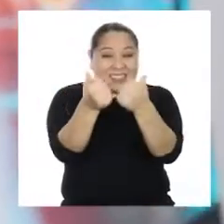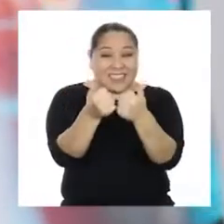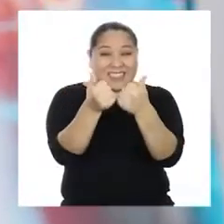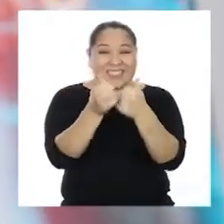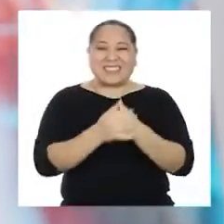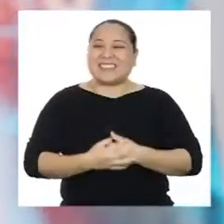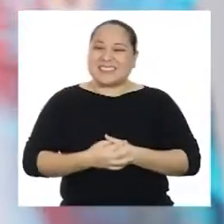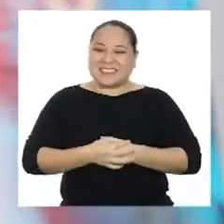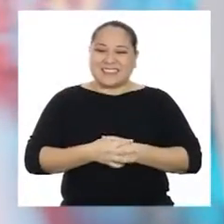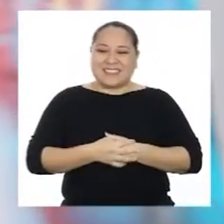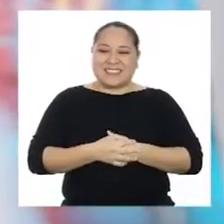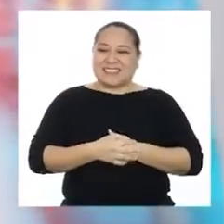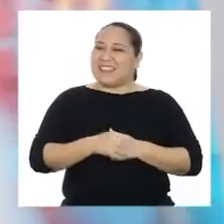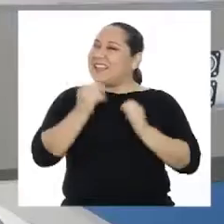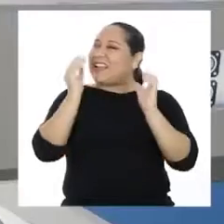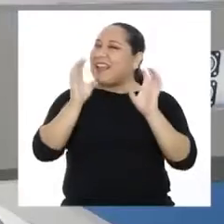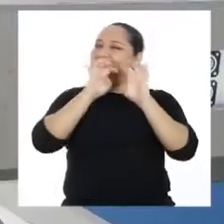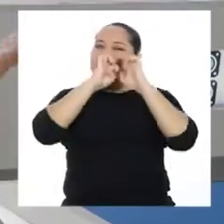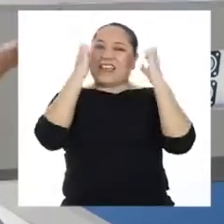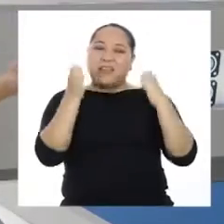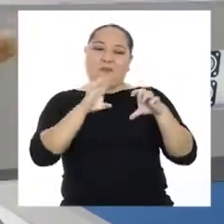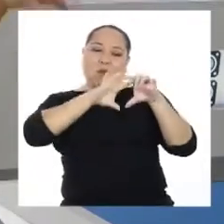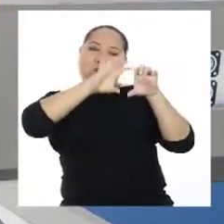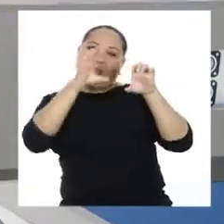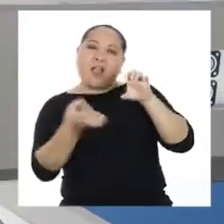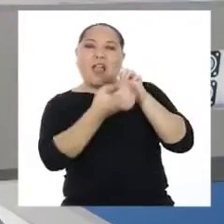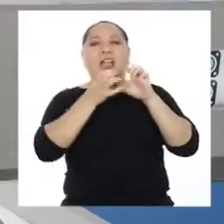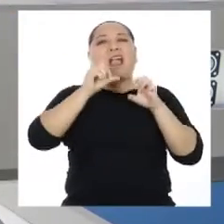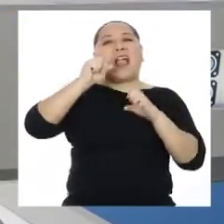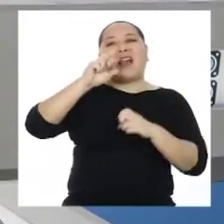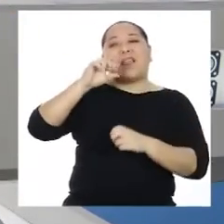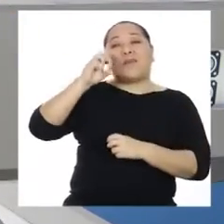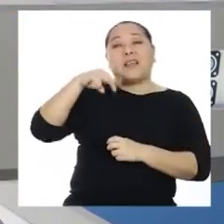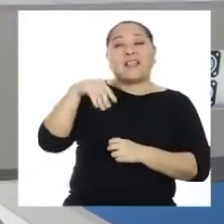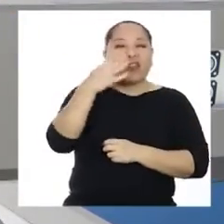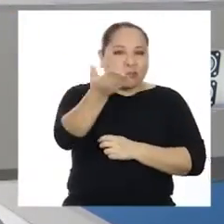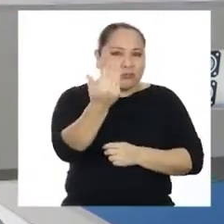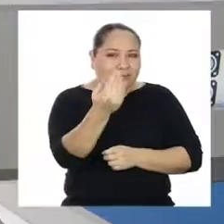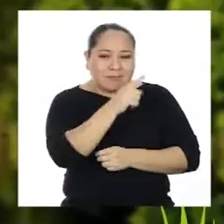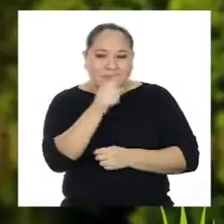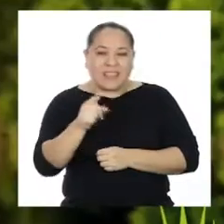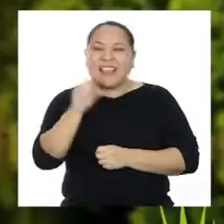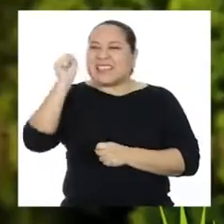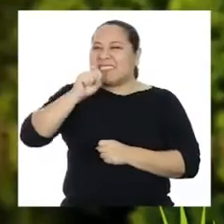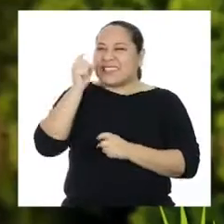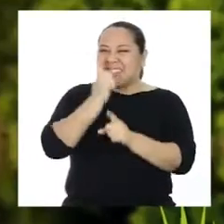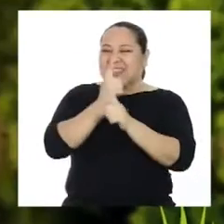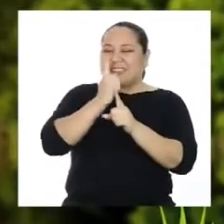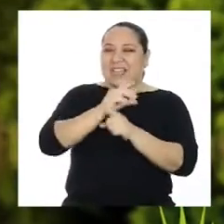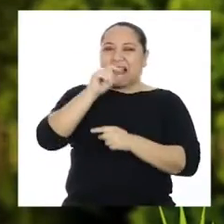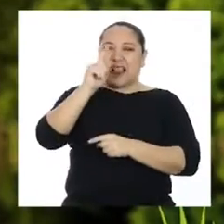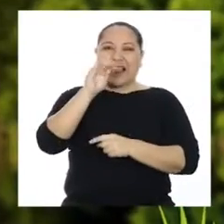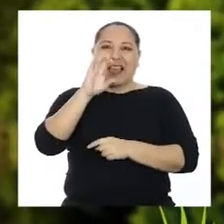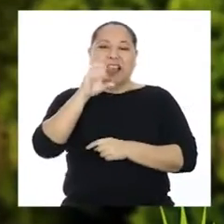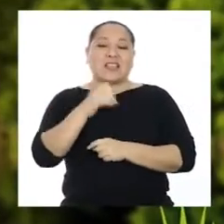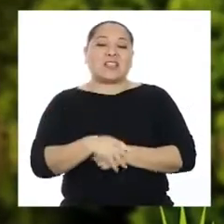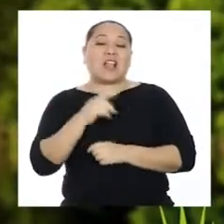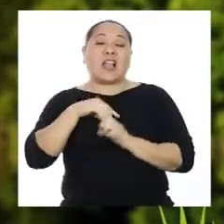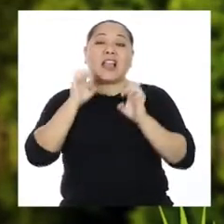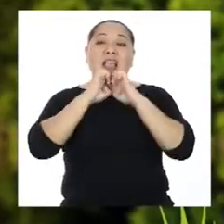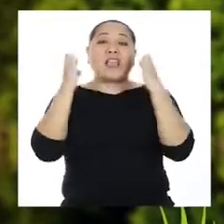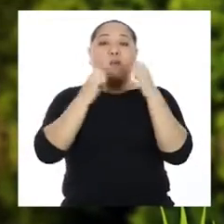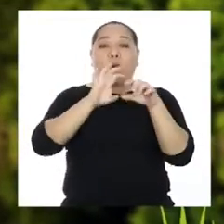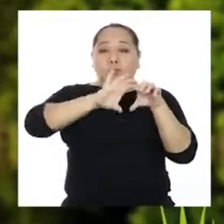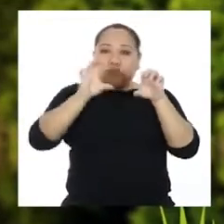¡Qué bien! ¡Equipo armadillo! ¿Están ahí? ¡Por supuesto, Techi! El